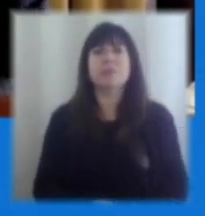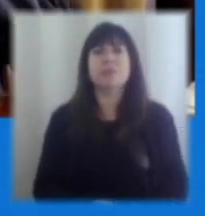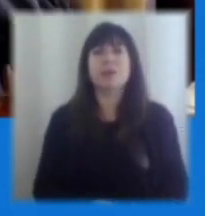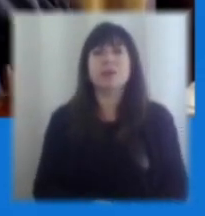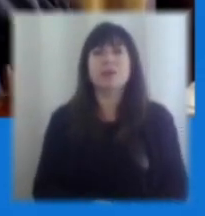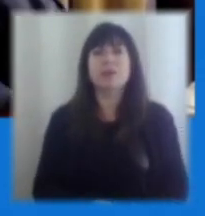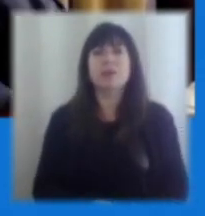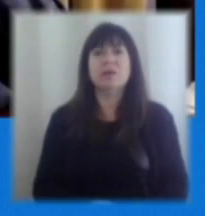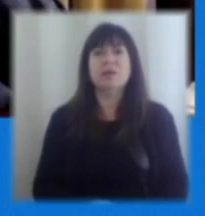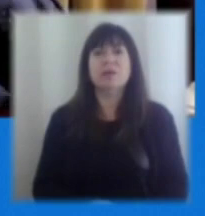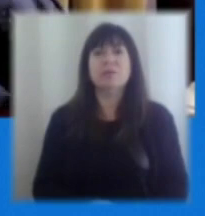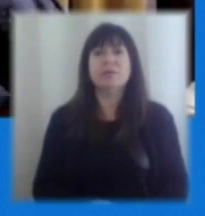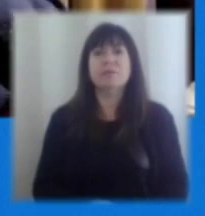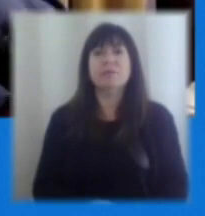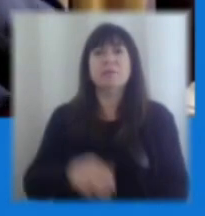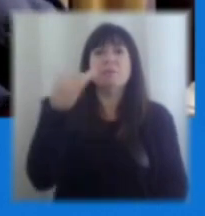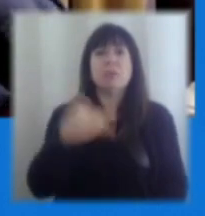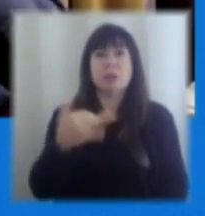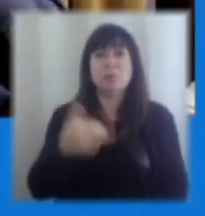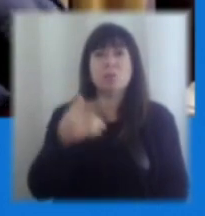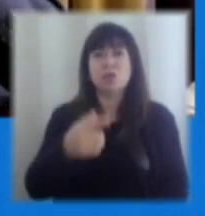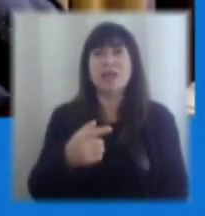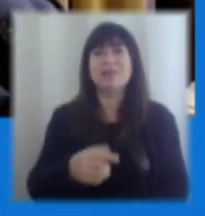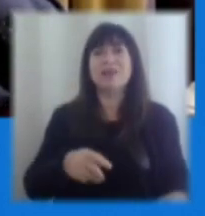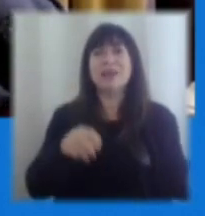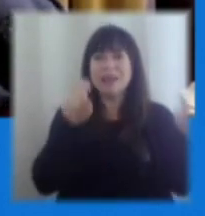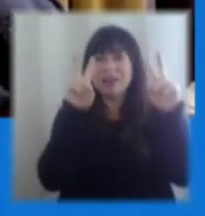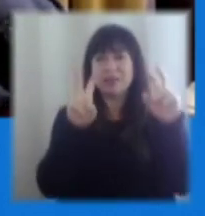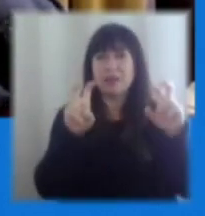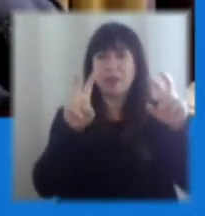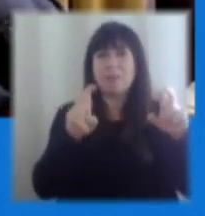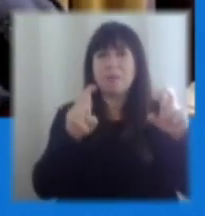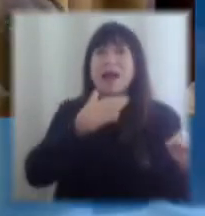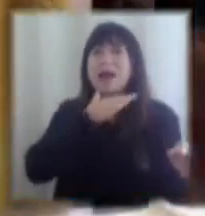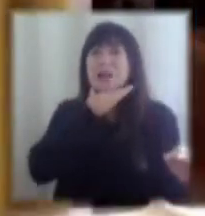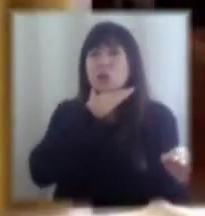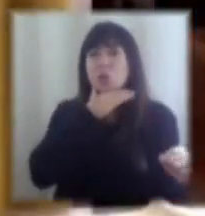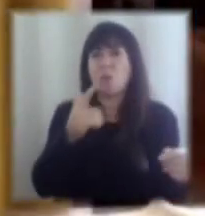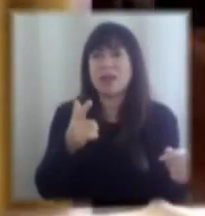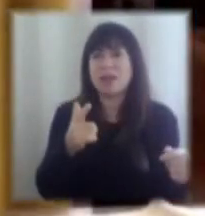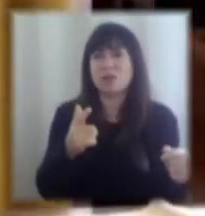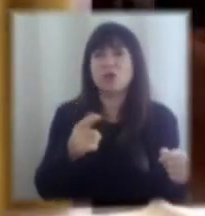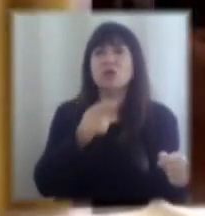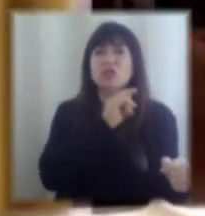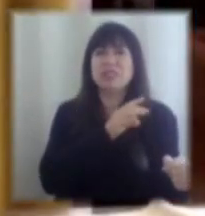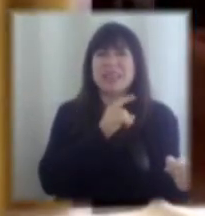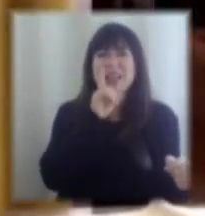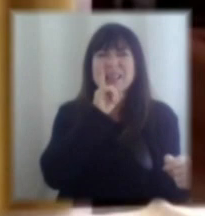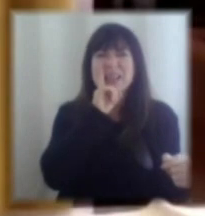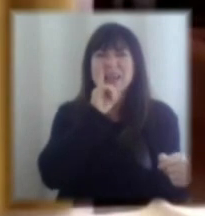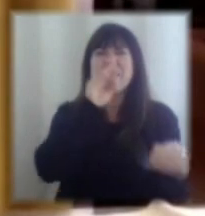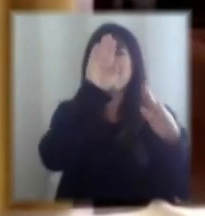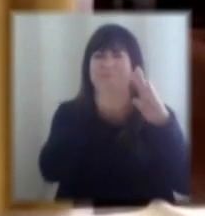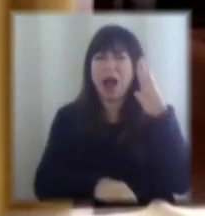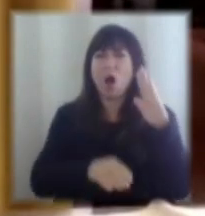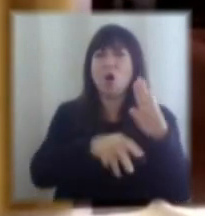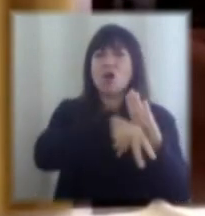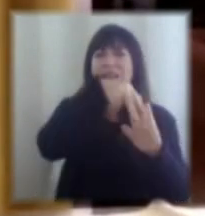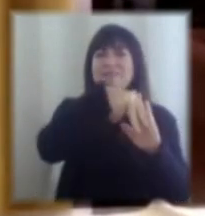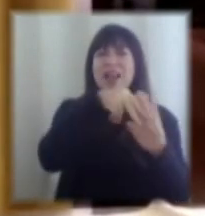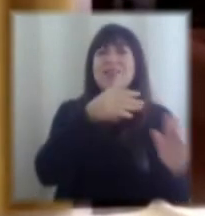Sí, bueno, clave la pregunta. Respecto al endeudamiento, no cabe duda que Chile tiene un bajo nivel de endeudamiento bruto